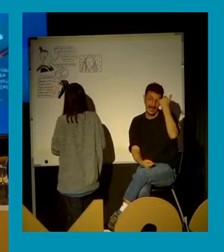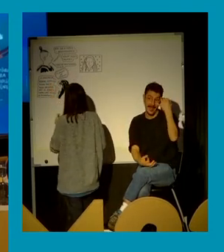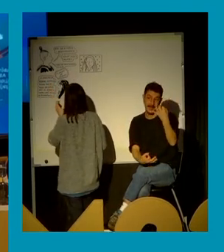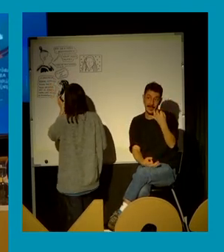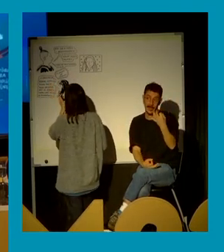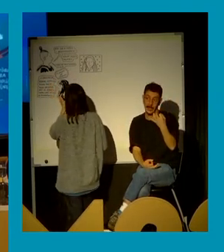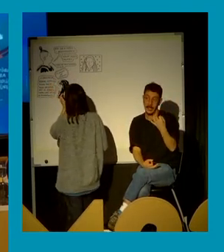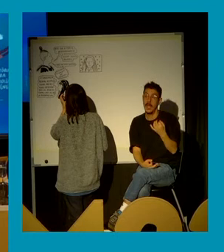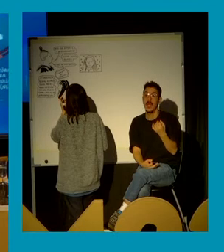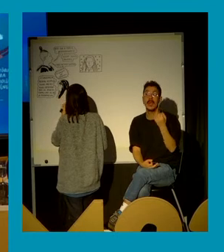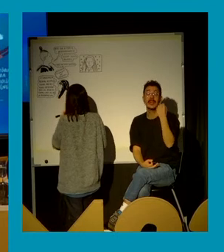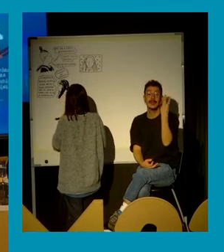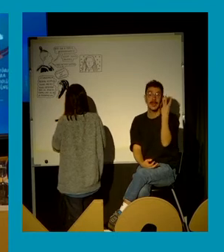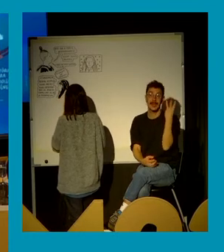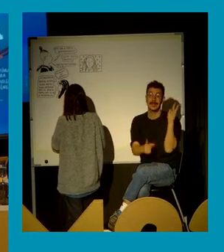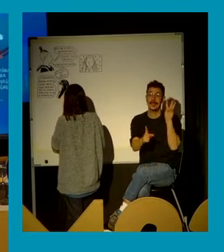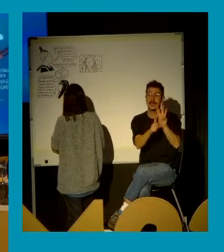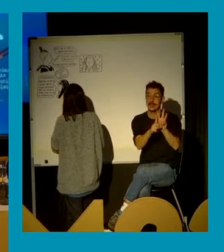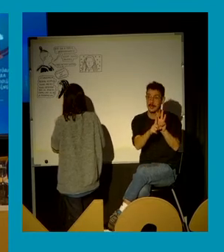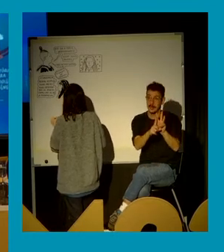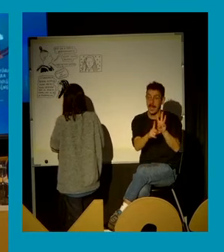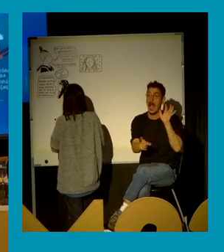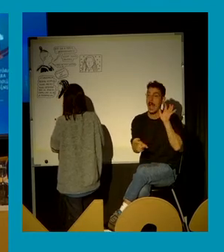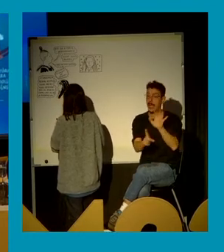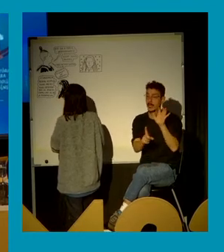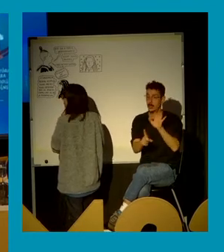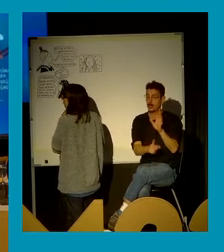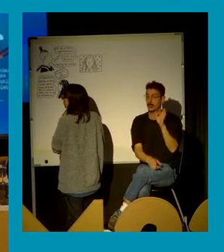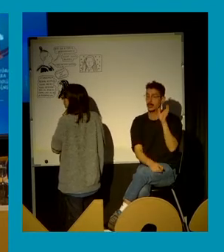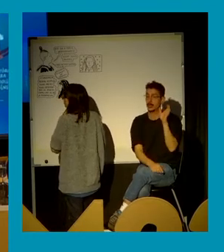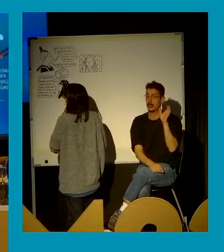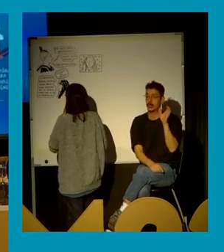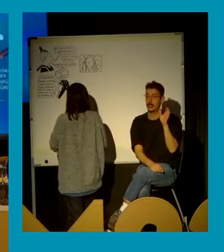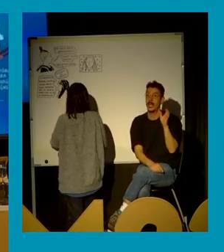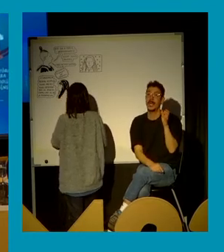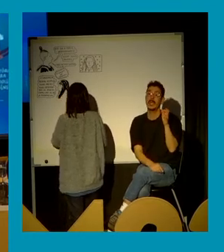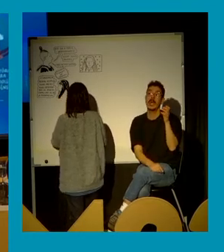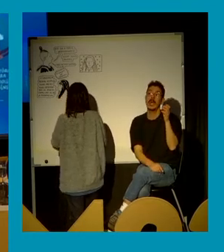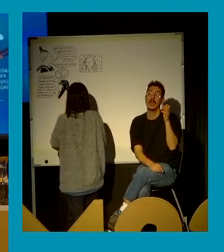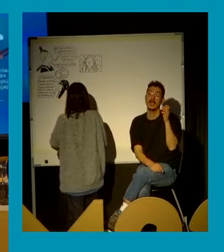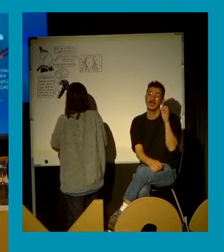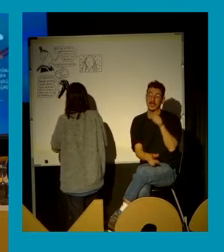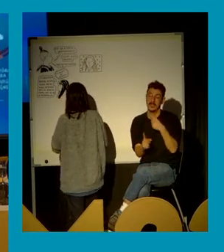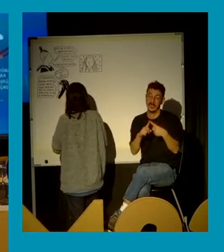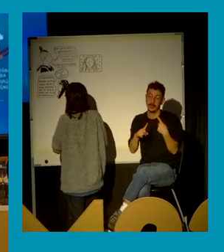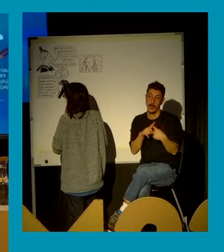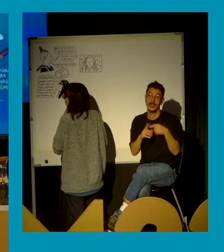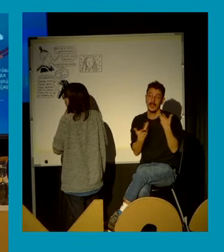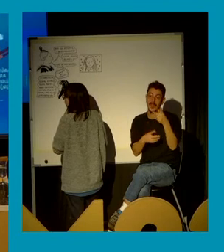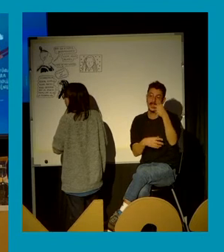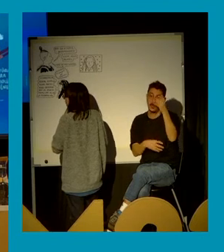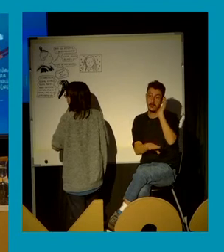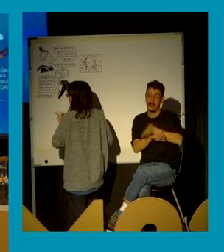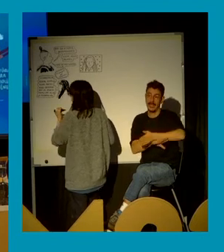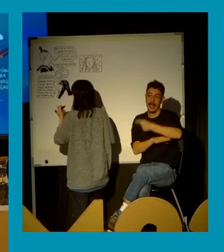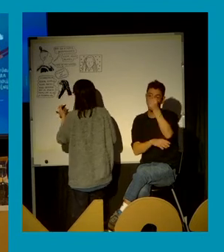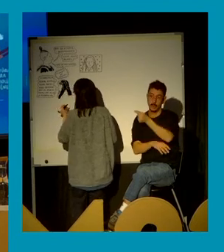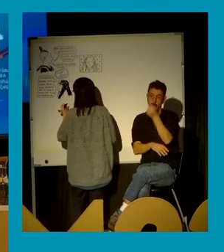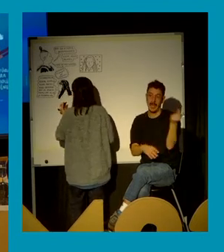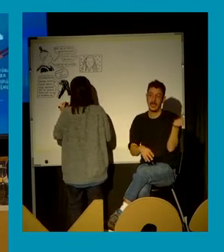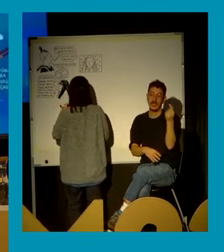son tres personas que han agredido sexualmente, por lo tanto, aplica una pena de 38 años, producto de ser tres violaciones.